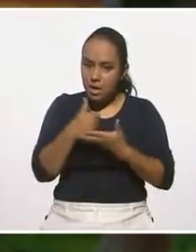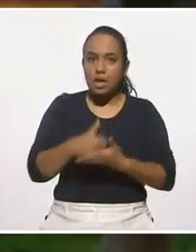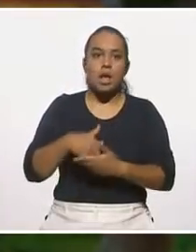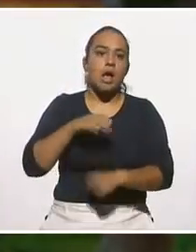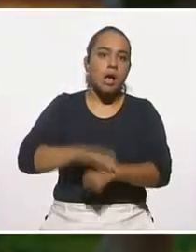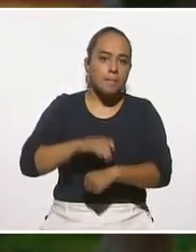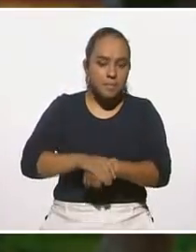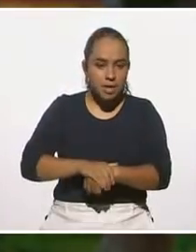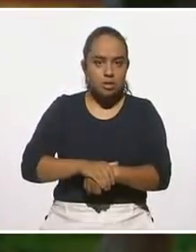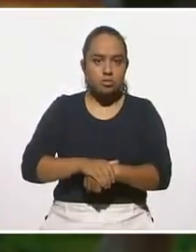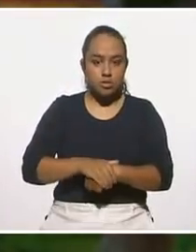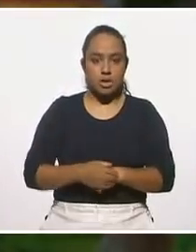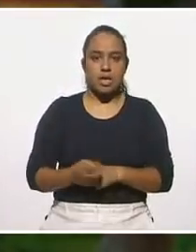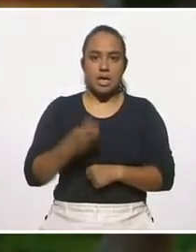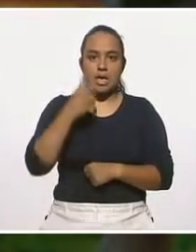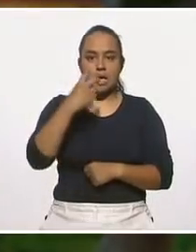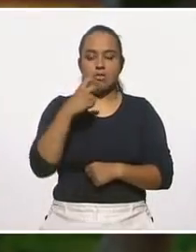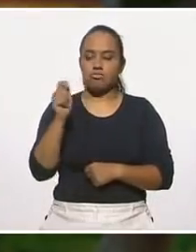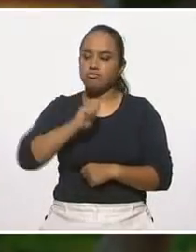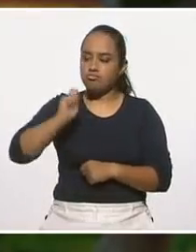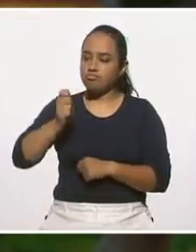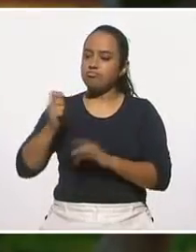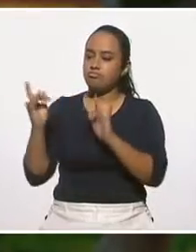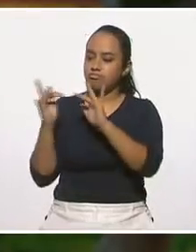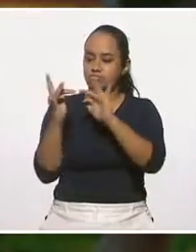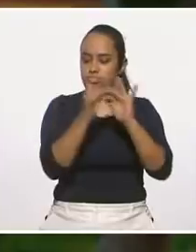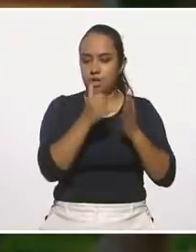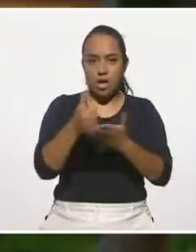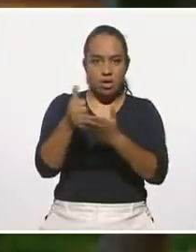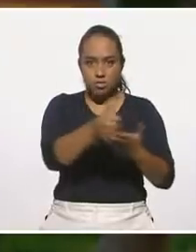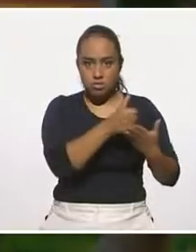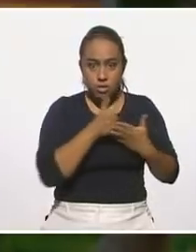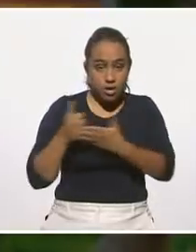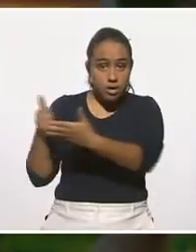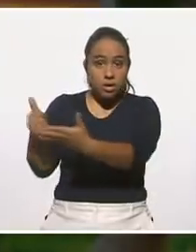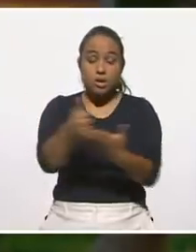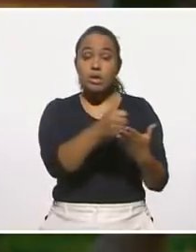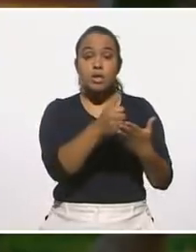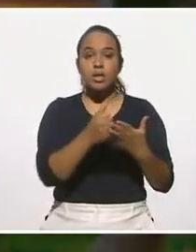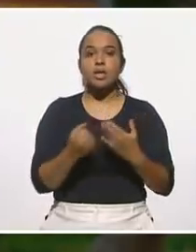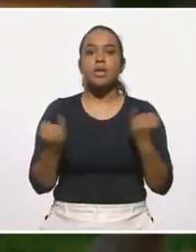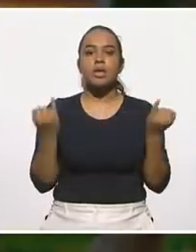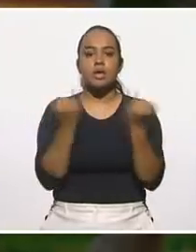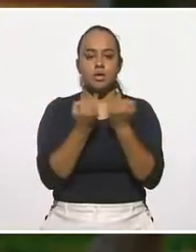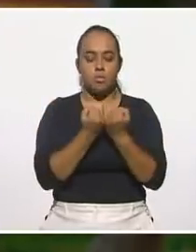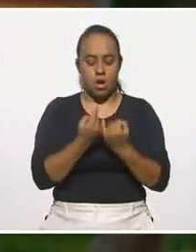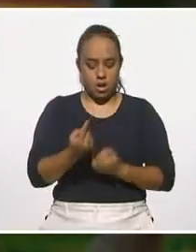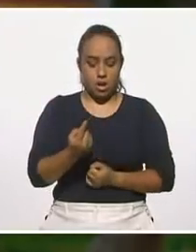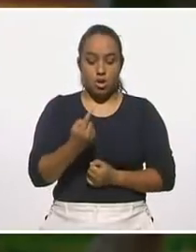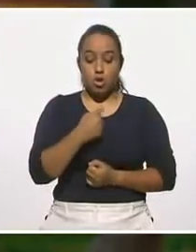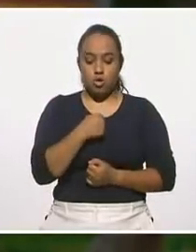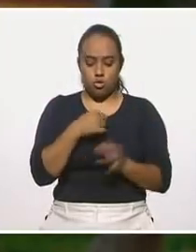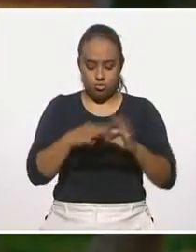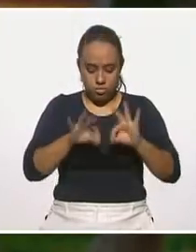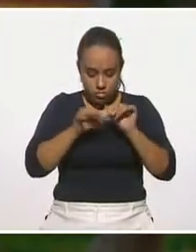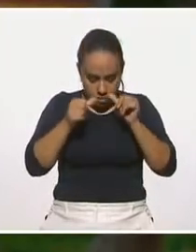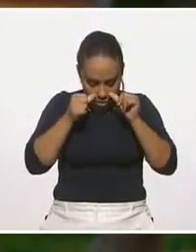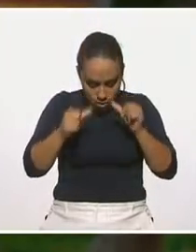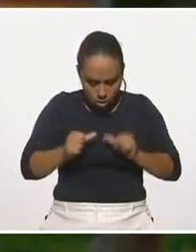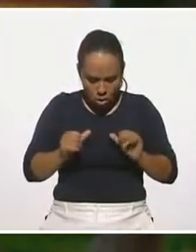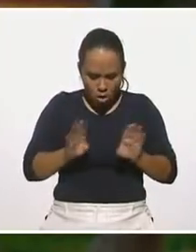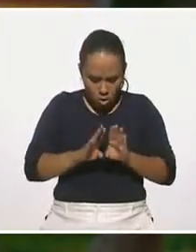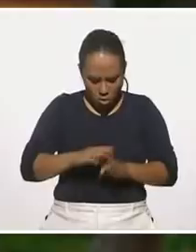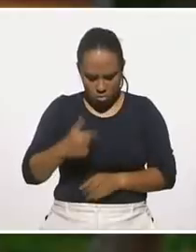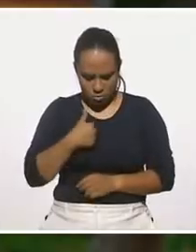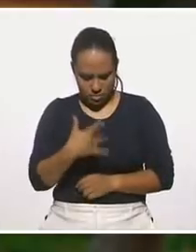amigos, que al final de cuentas se llama una red de apoyo. Y también creo que he aprendido a recurrir a mí misma por la manera en cómo me